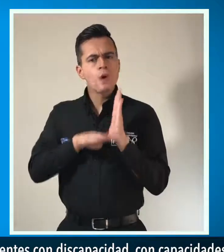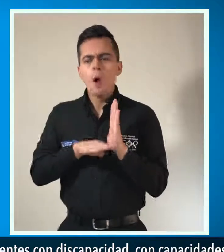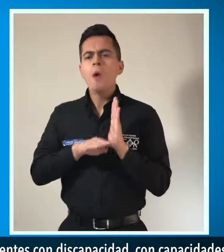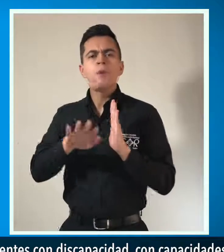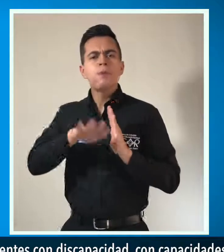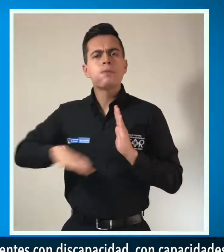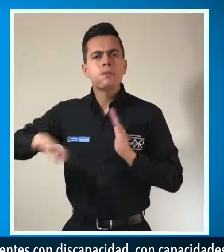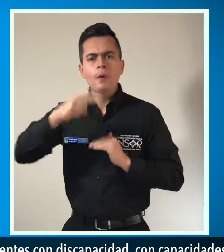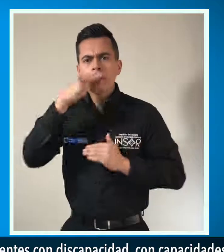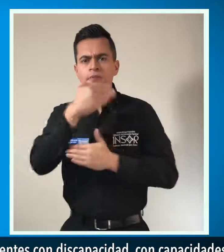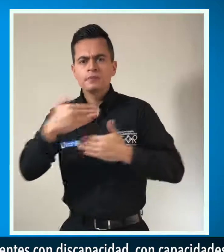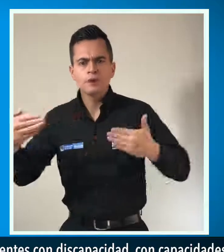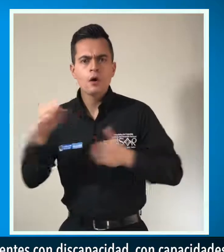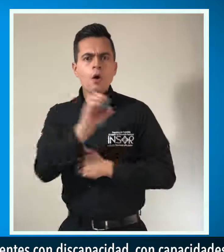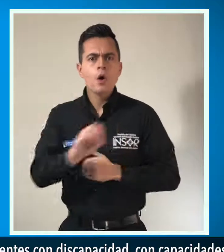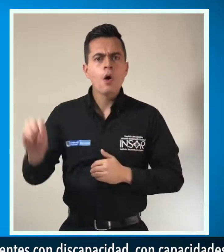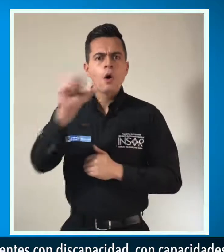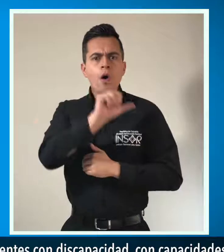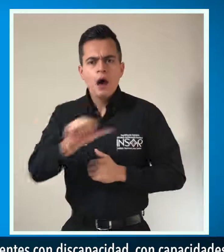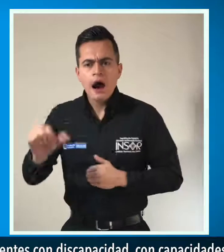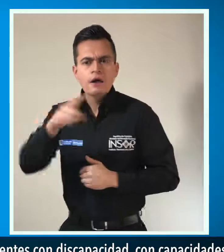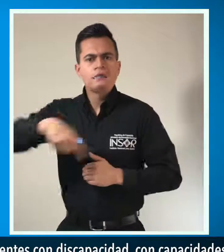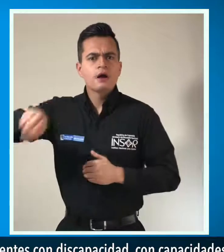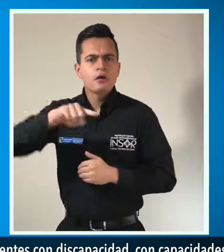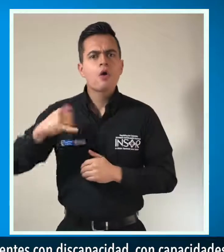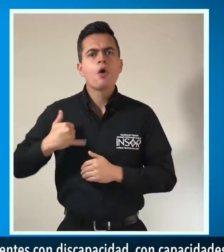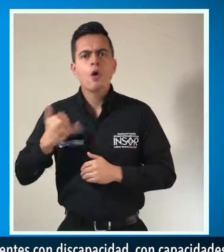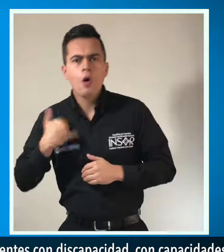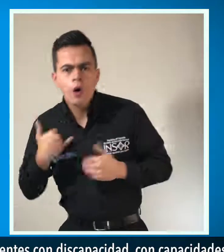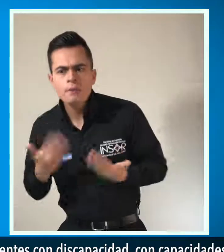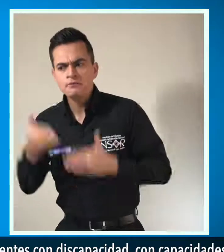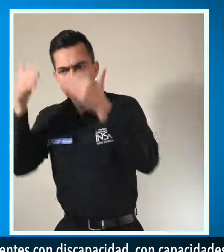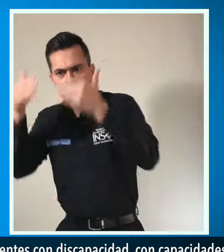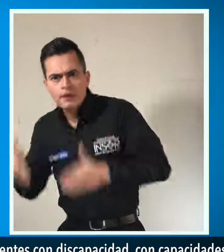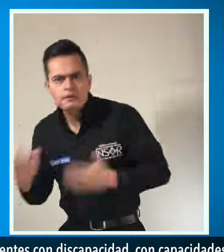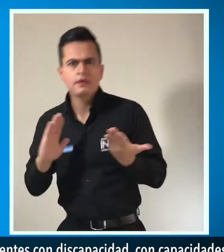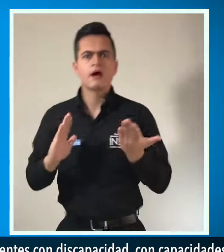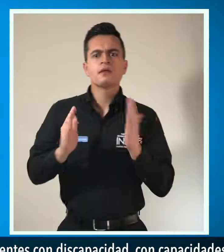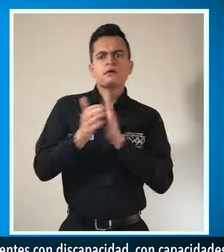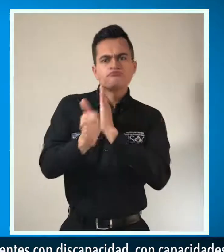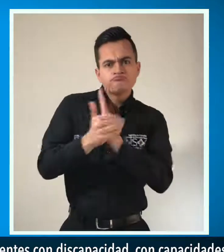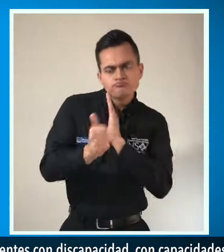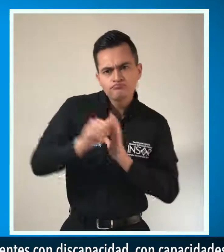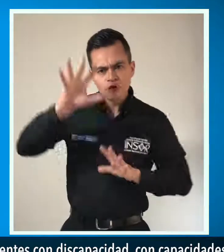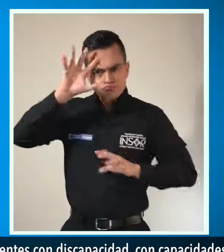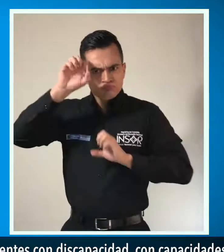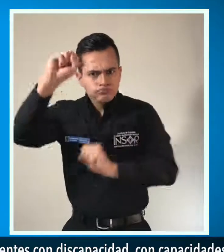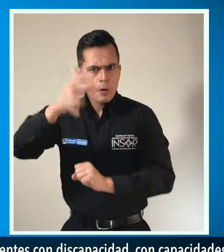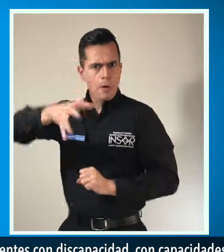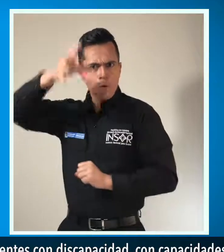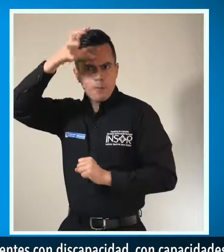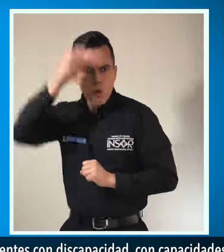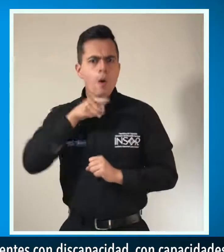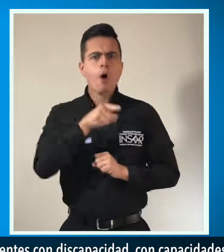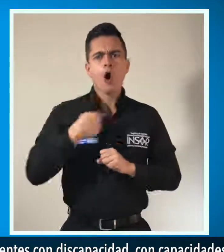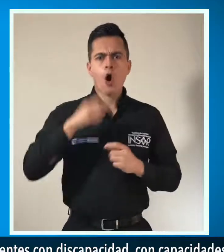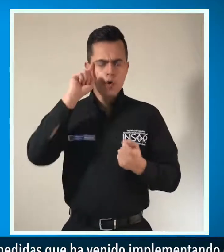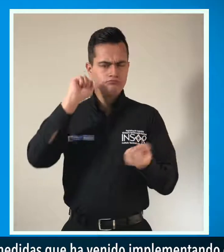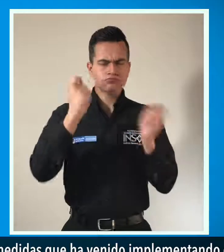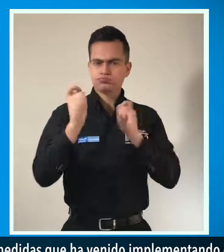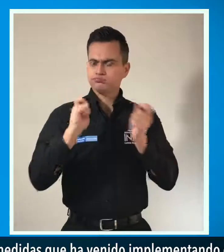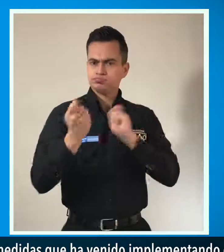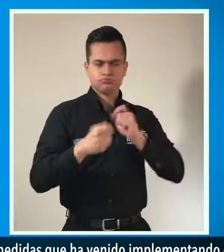Protocolo para salida de los niños, niñas y adolescentes con discapacidad, con capacidades o talentos excepcionales y con trastornos del comportamiento.